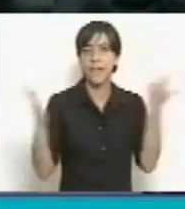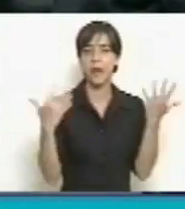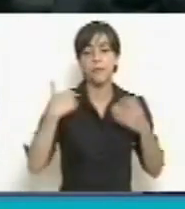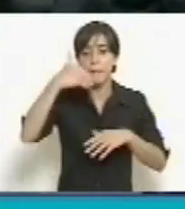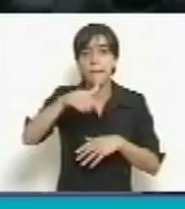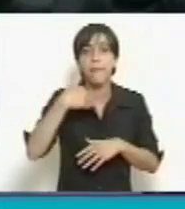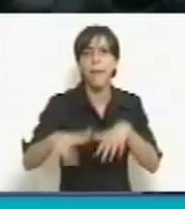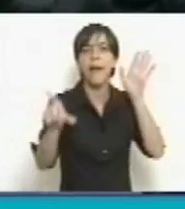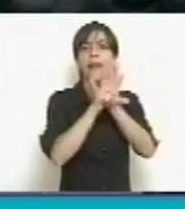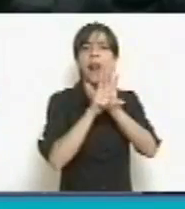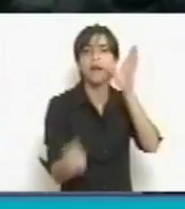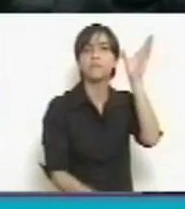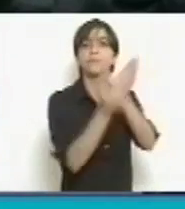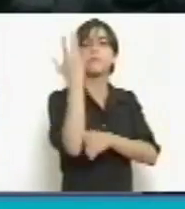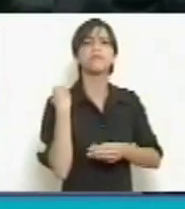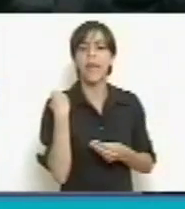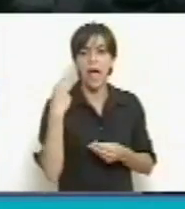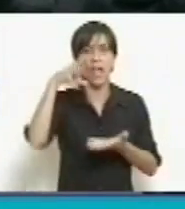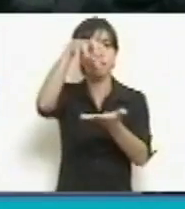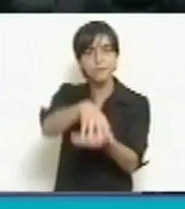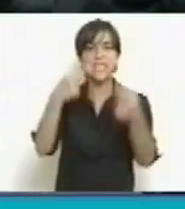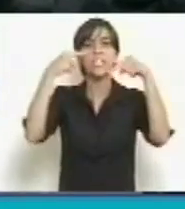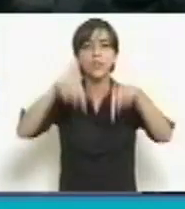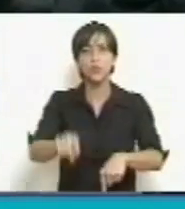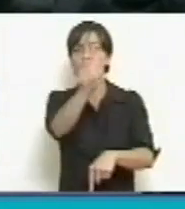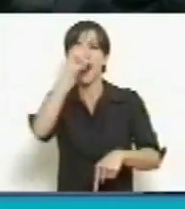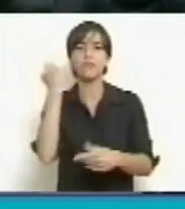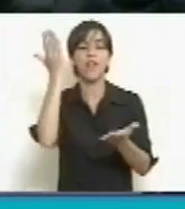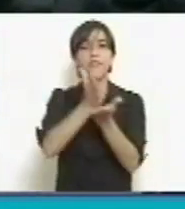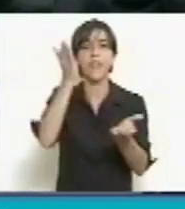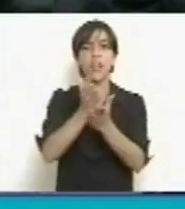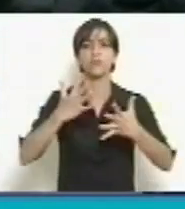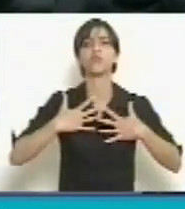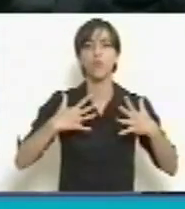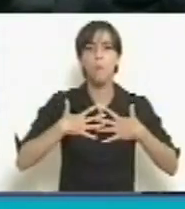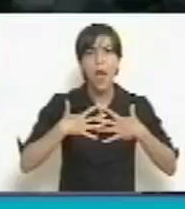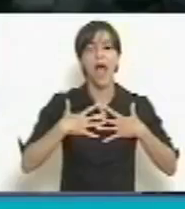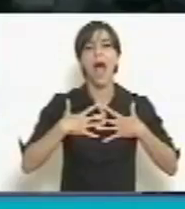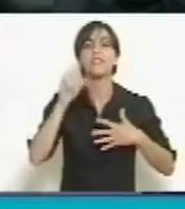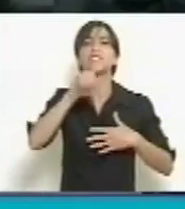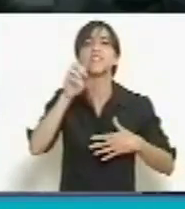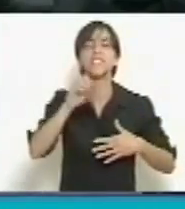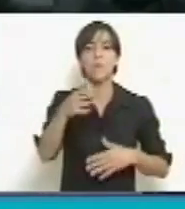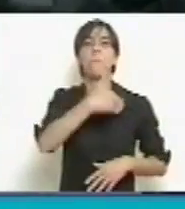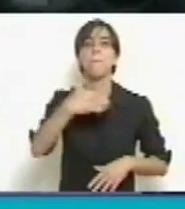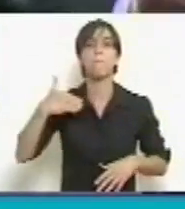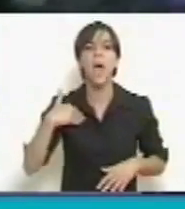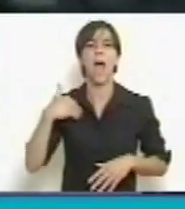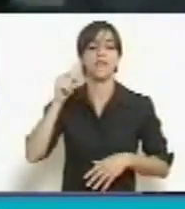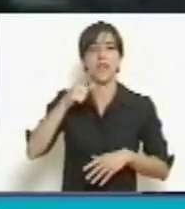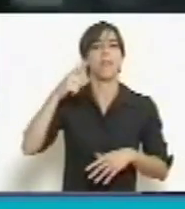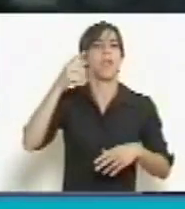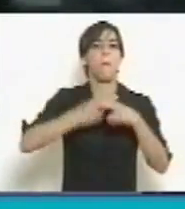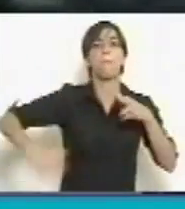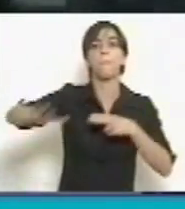Instituto Nacional de Derechos Humanos Madres de Plaza de Mayo. Muchas gracias señora